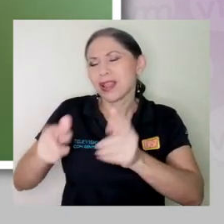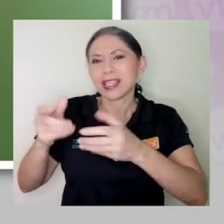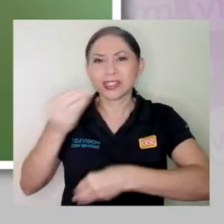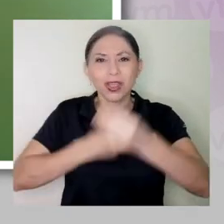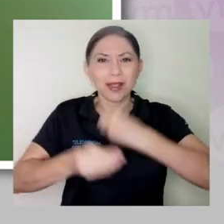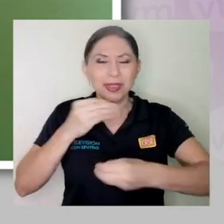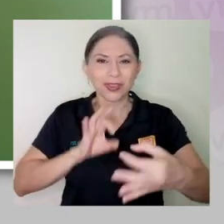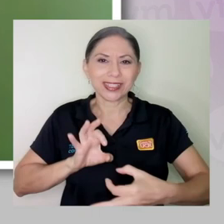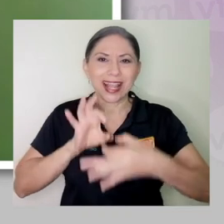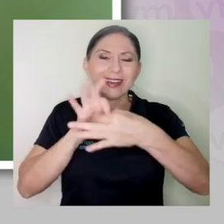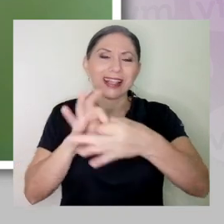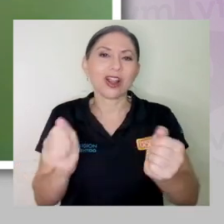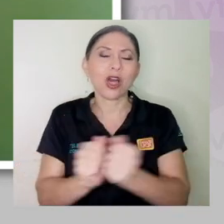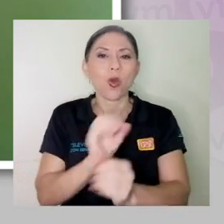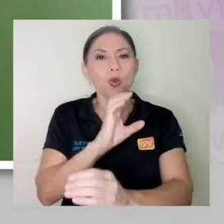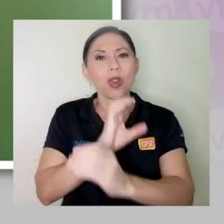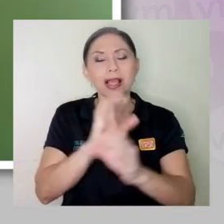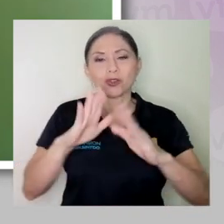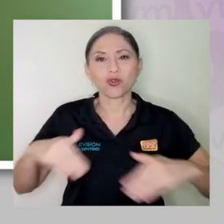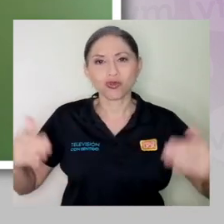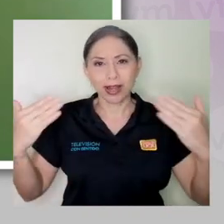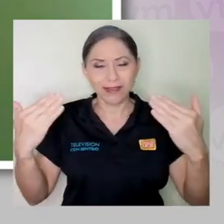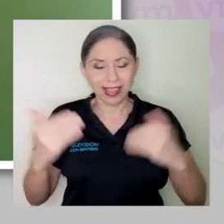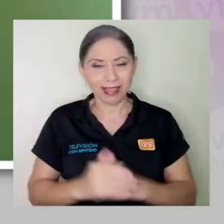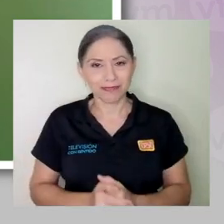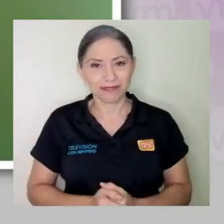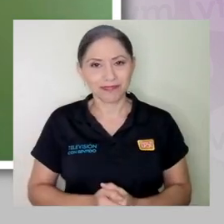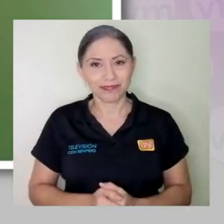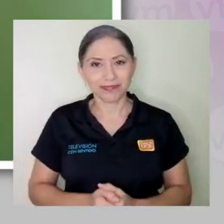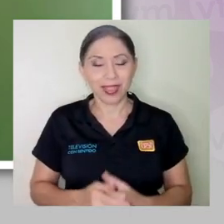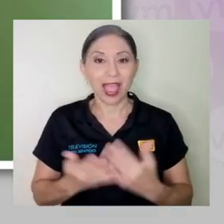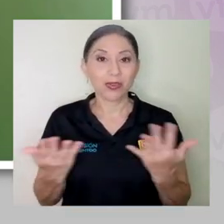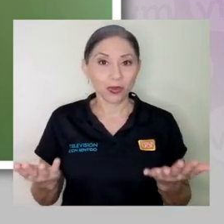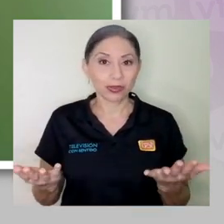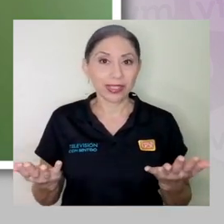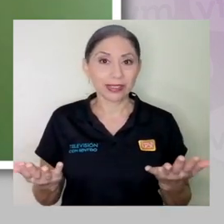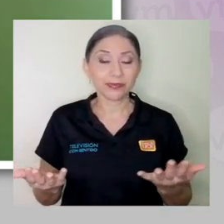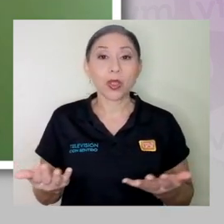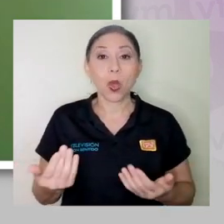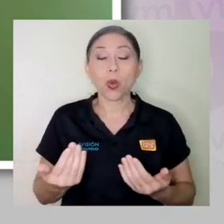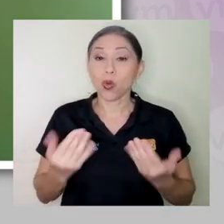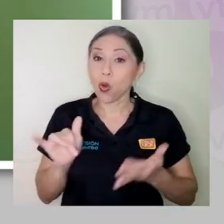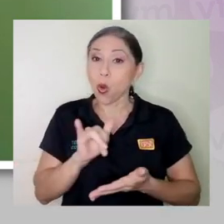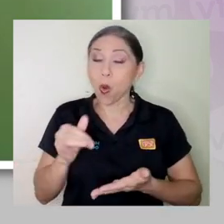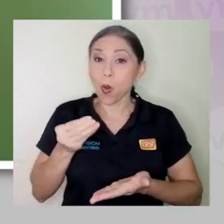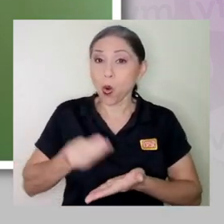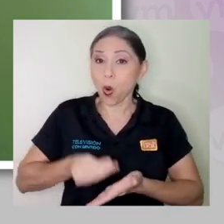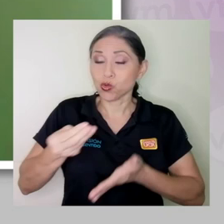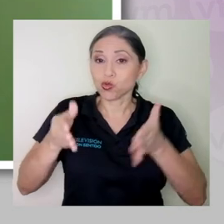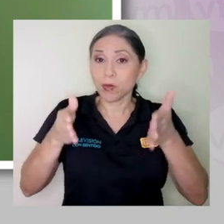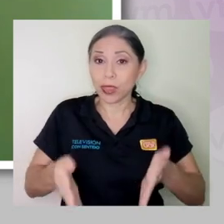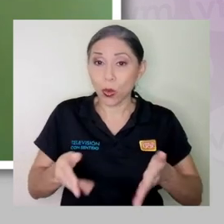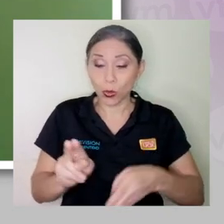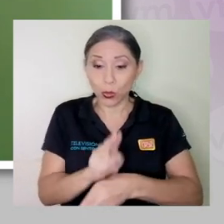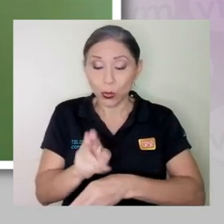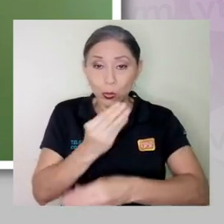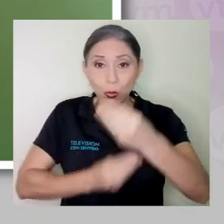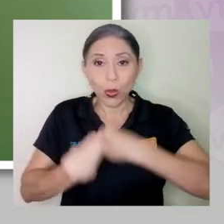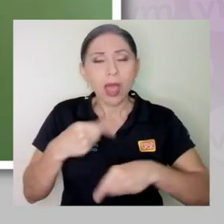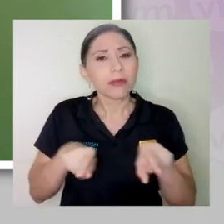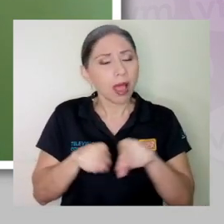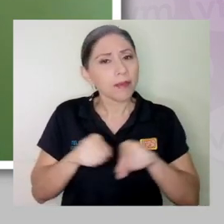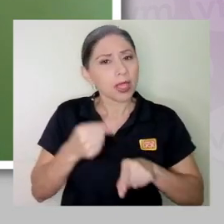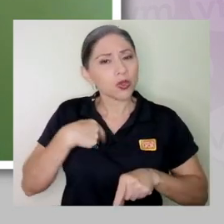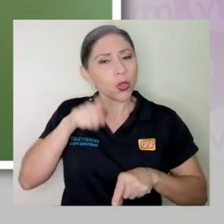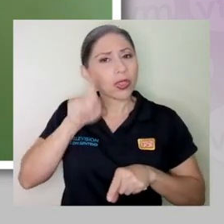que está muy relacionada con la parte de sostenibilidad. Entonces, como consumidor, también yo tengo que mantener